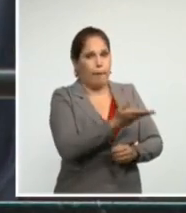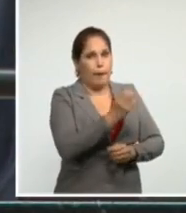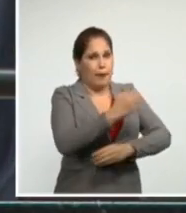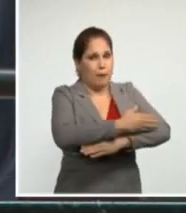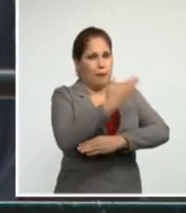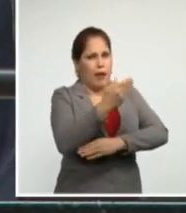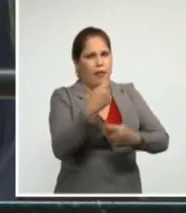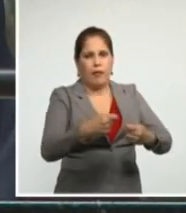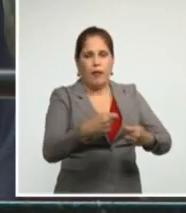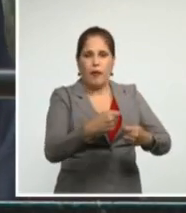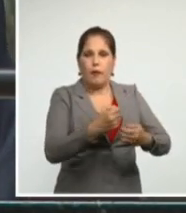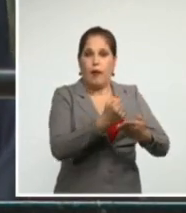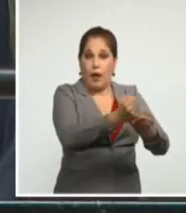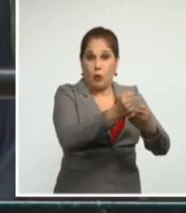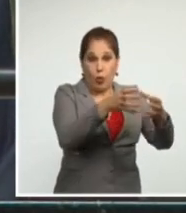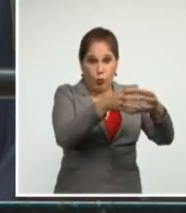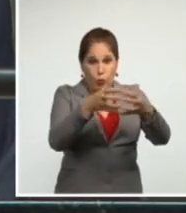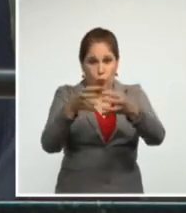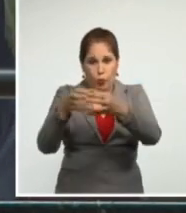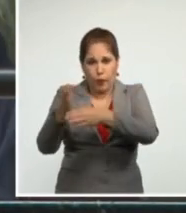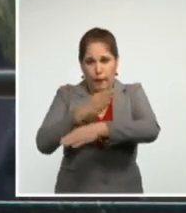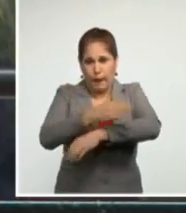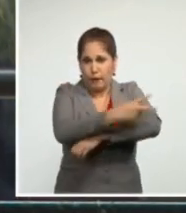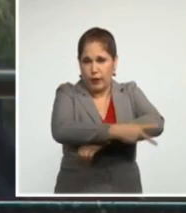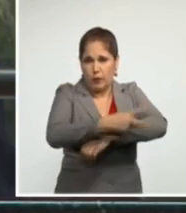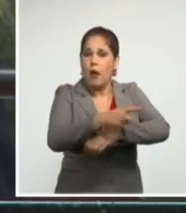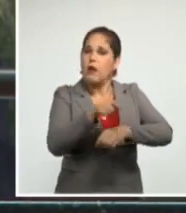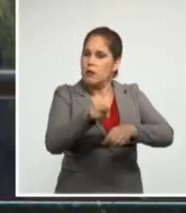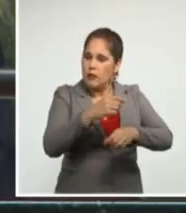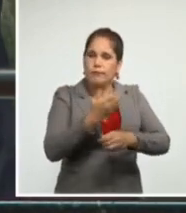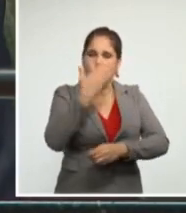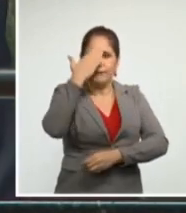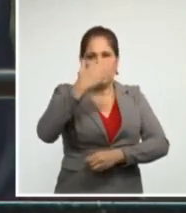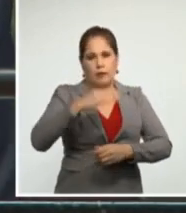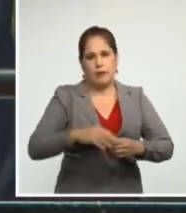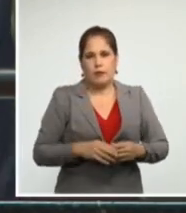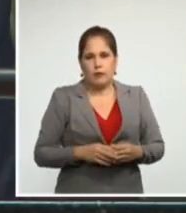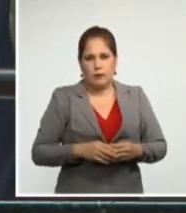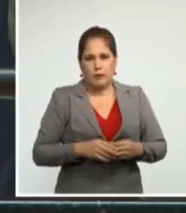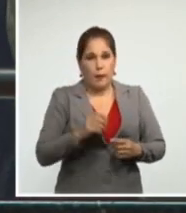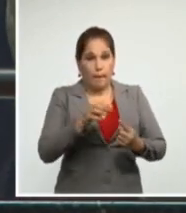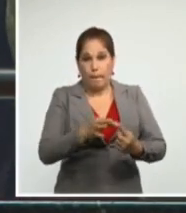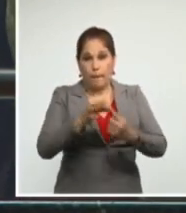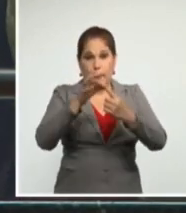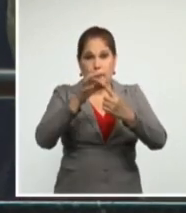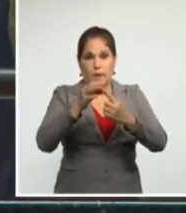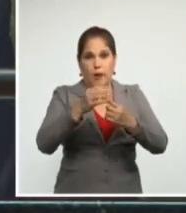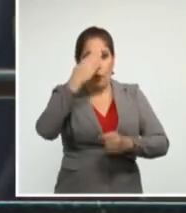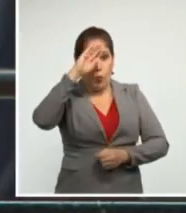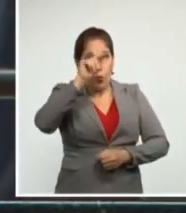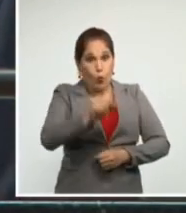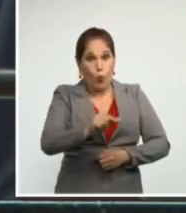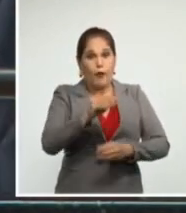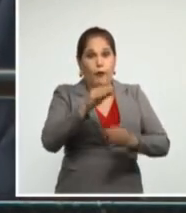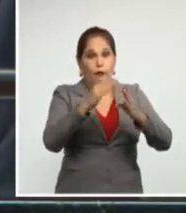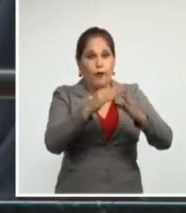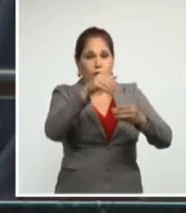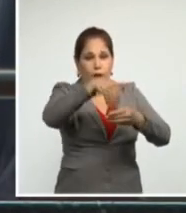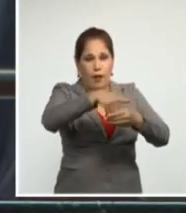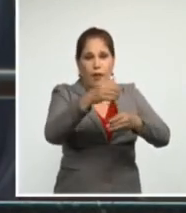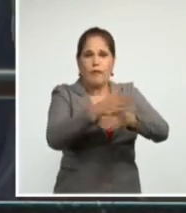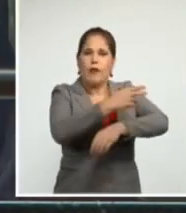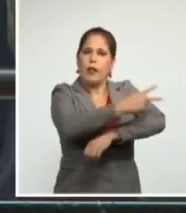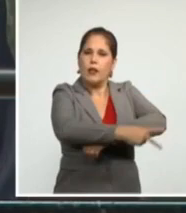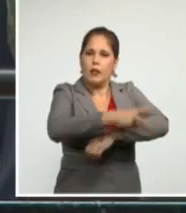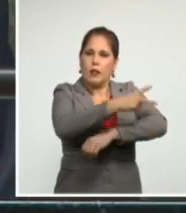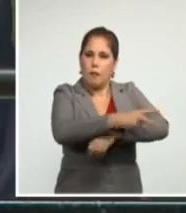entre sus protagonistas están numerosos cubanos que enaltecen